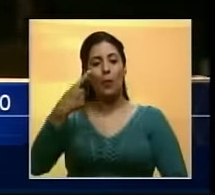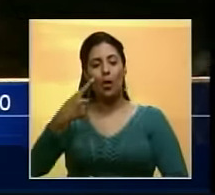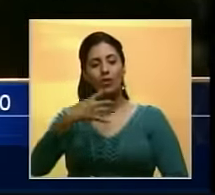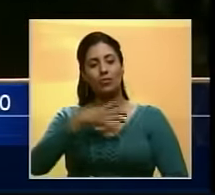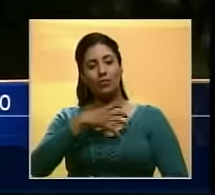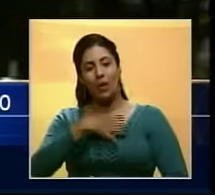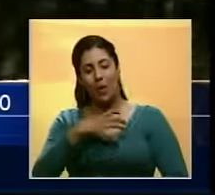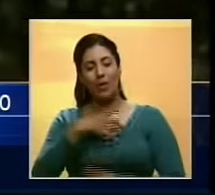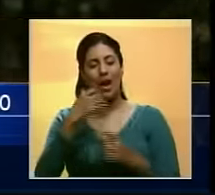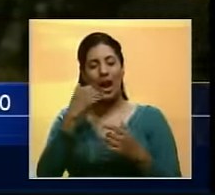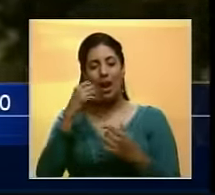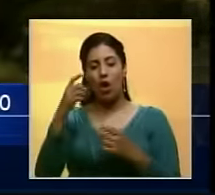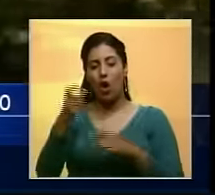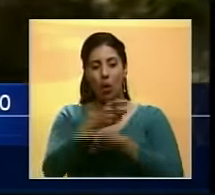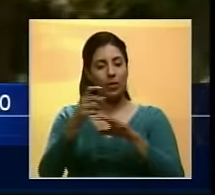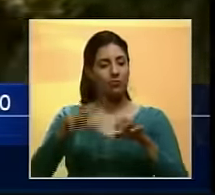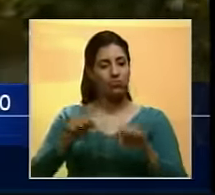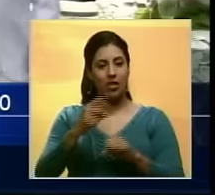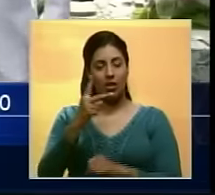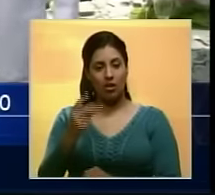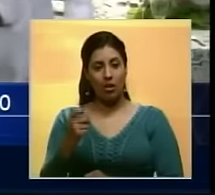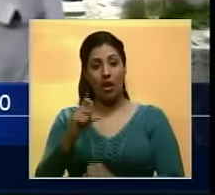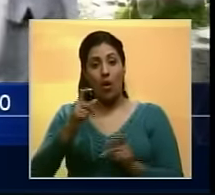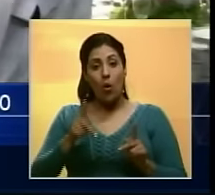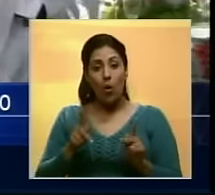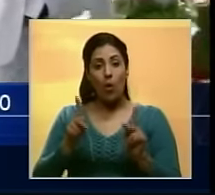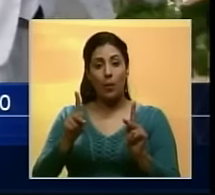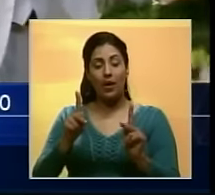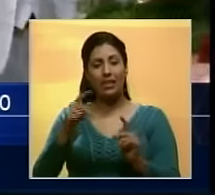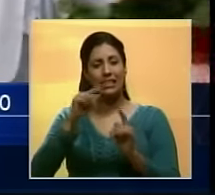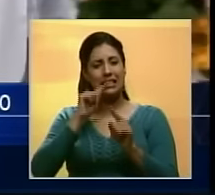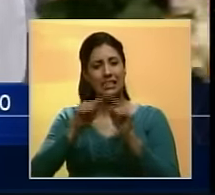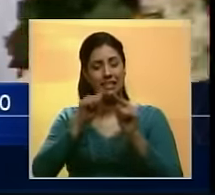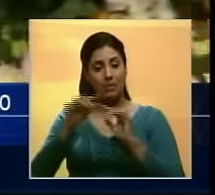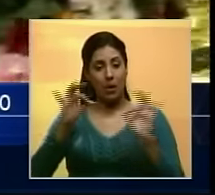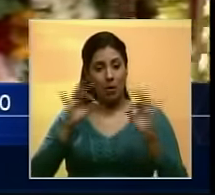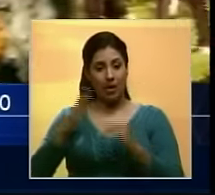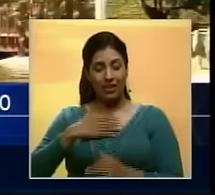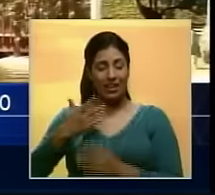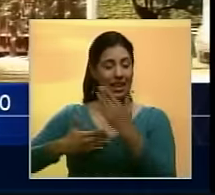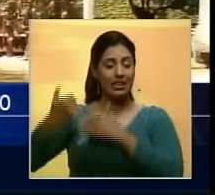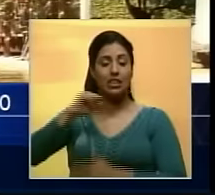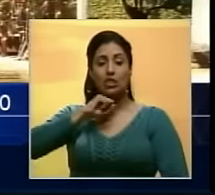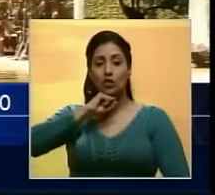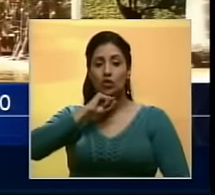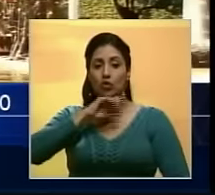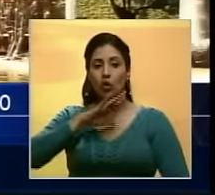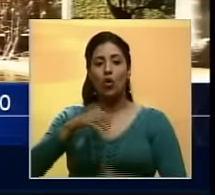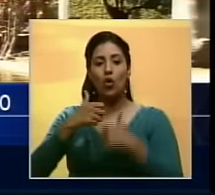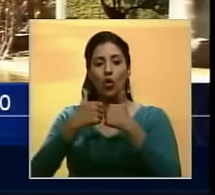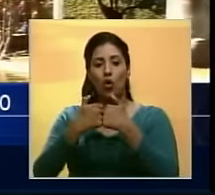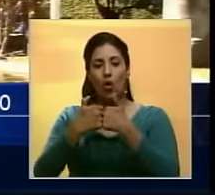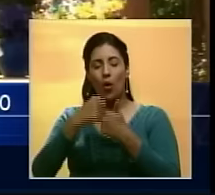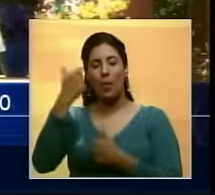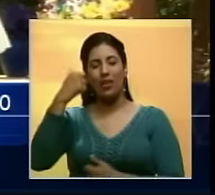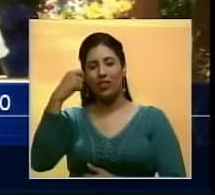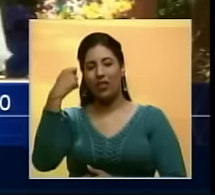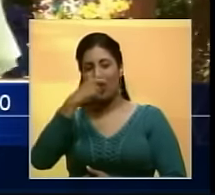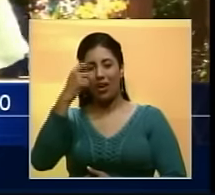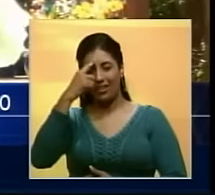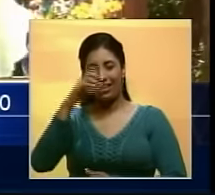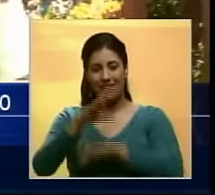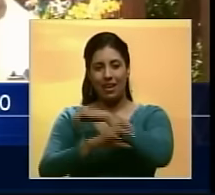de Netflix llamada Ingobernable En esta oportunidad la polémica actriz que en el pasado se le relacionó con el Chapo Guzmán